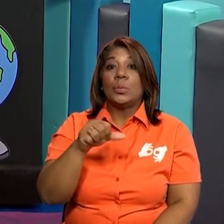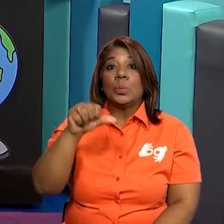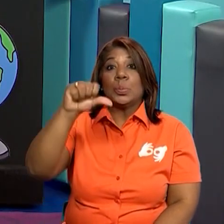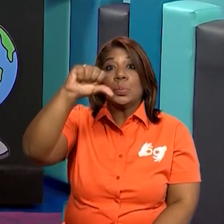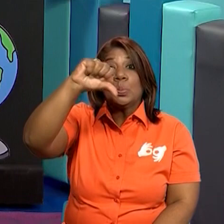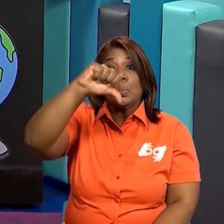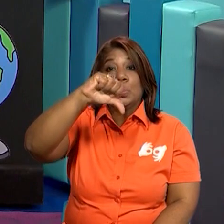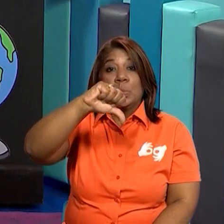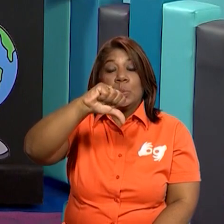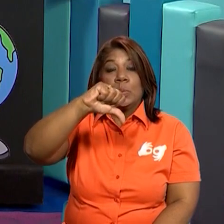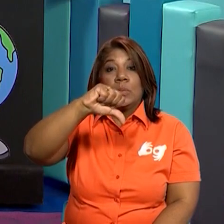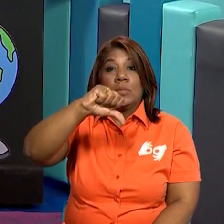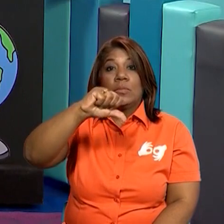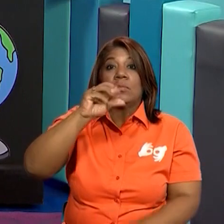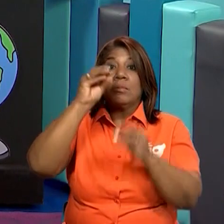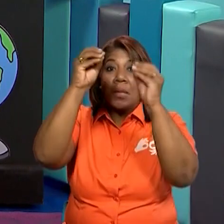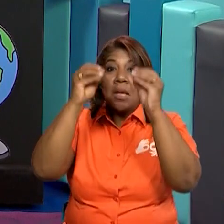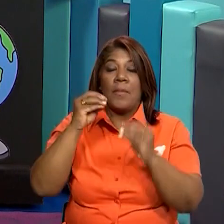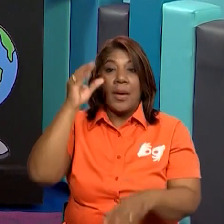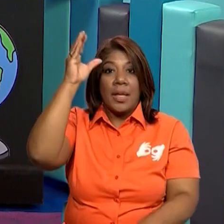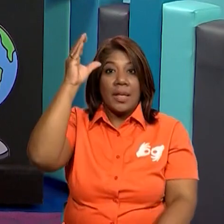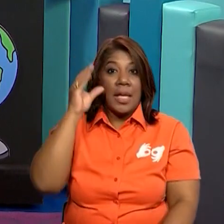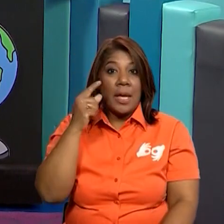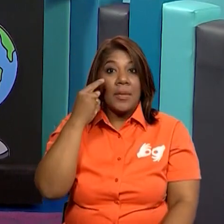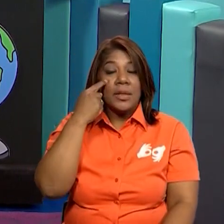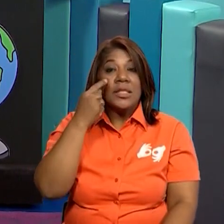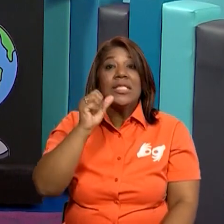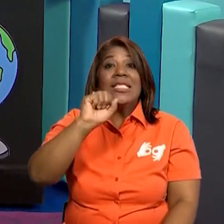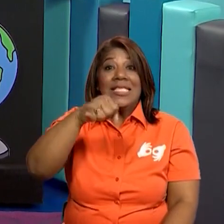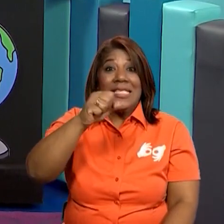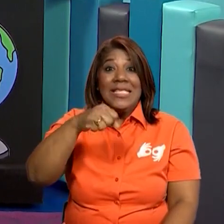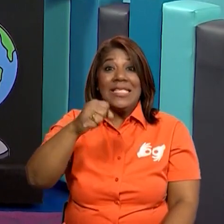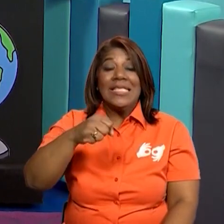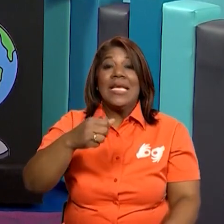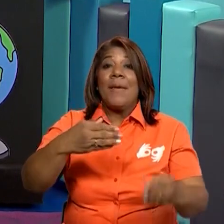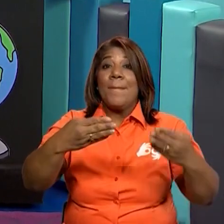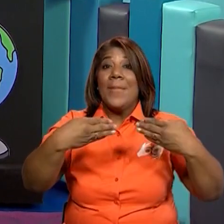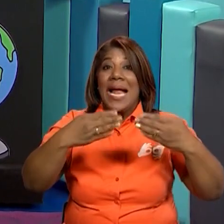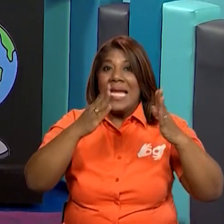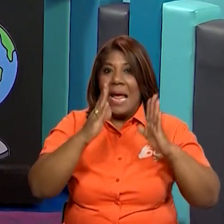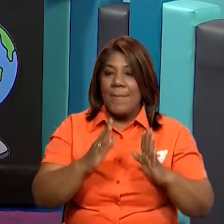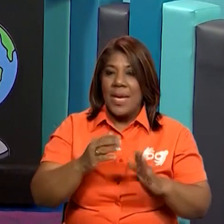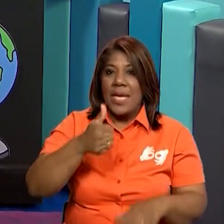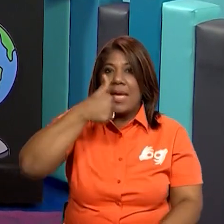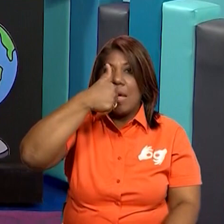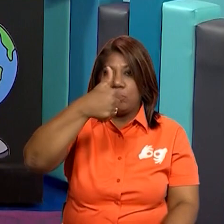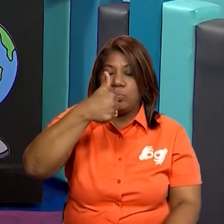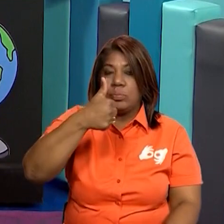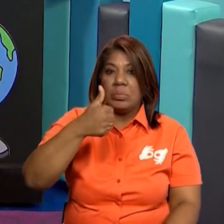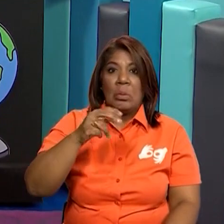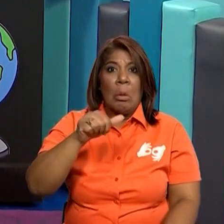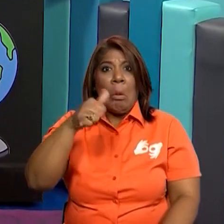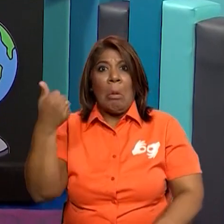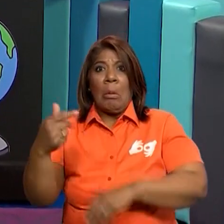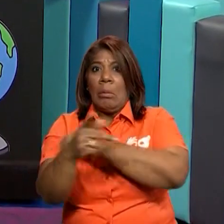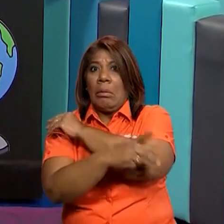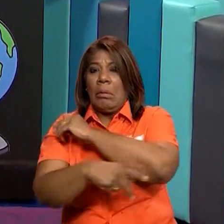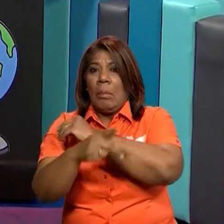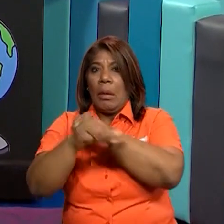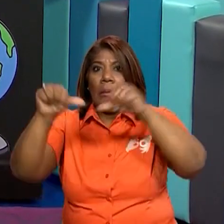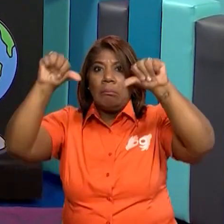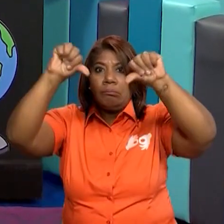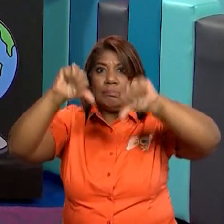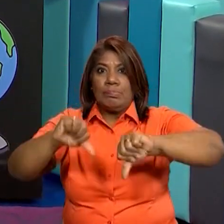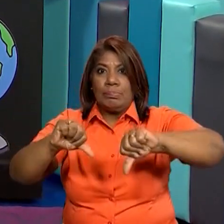si no pertenecen para yo poder clasificarlas y devolvérselas. Porque seguro son algún recuerdo de un viaje que hizo a otro país. ¿Le